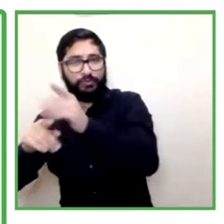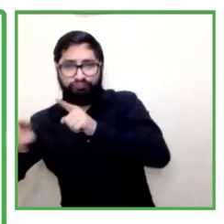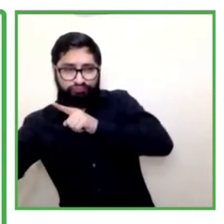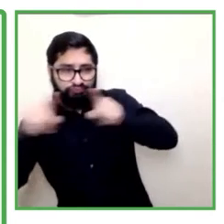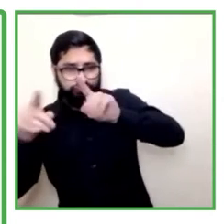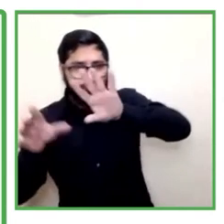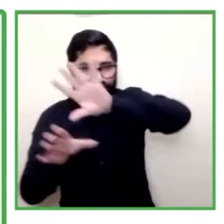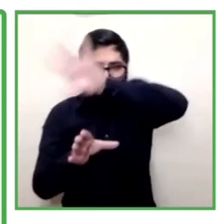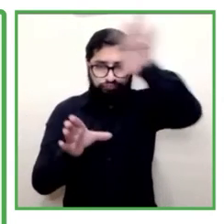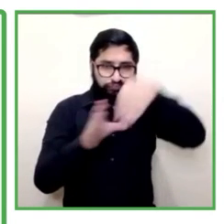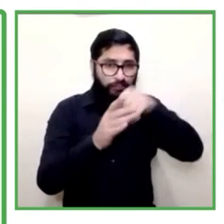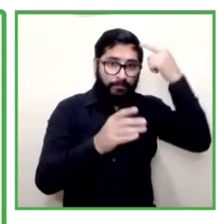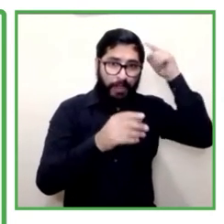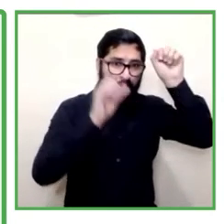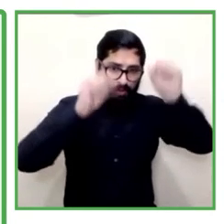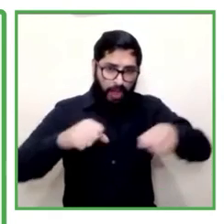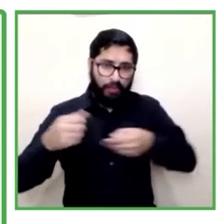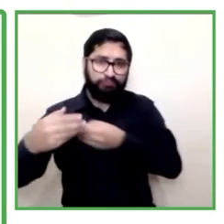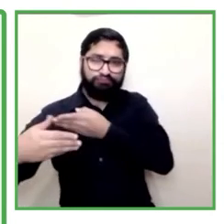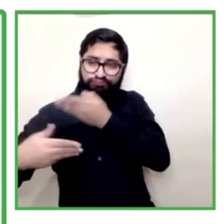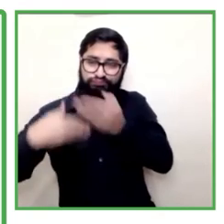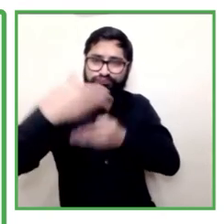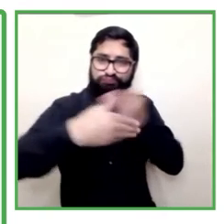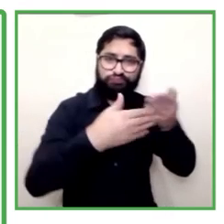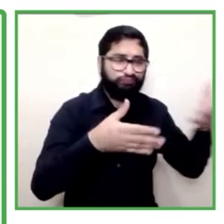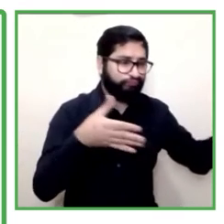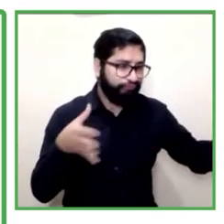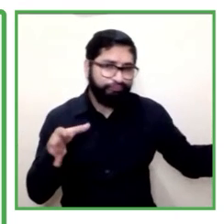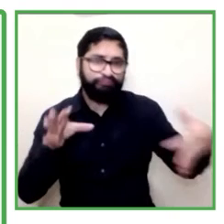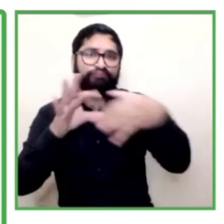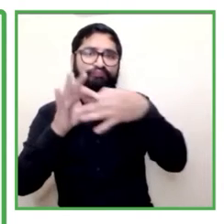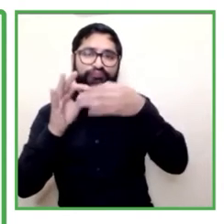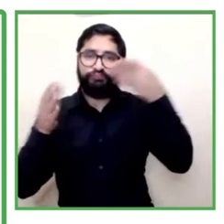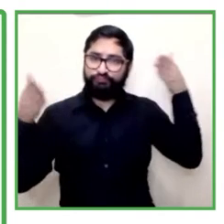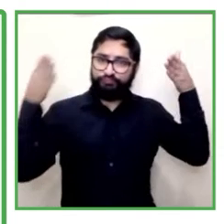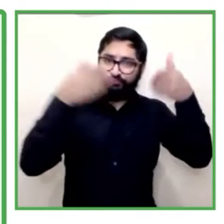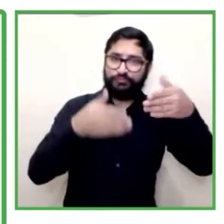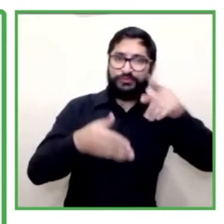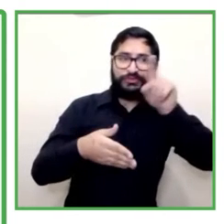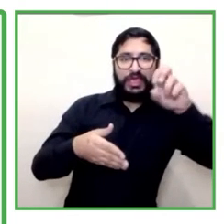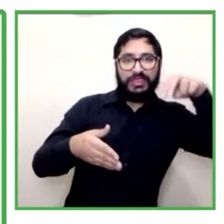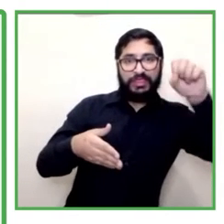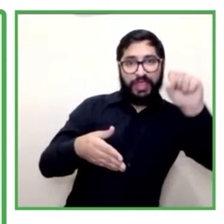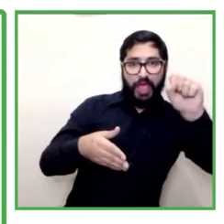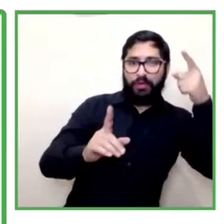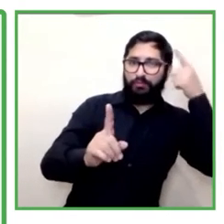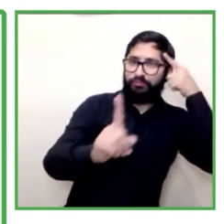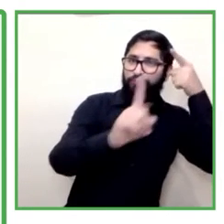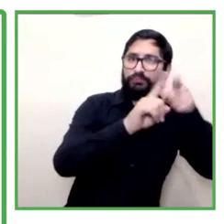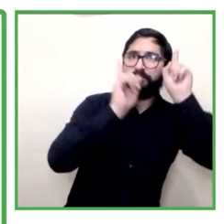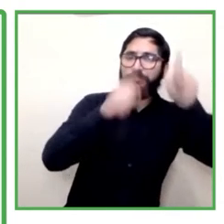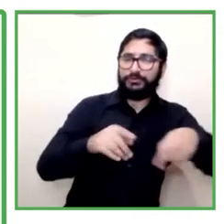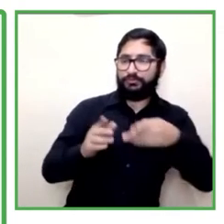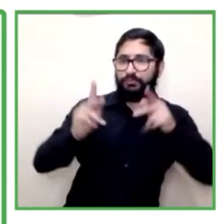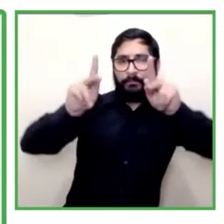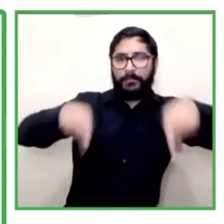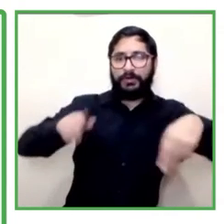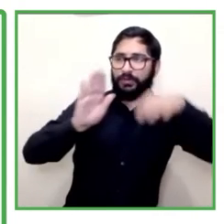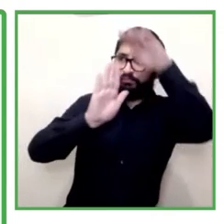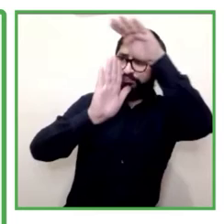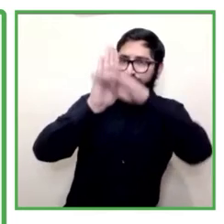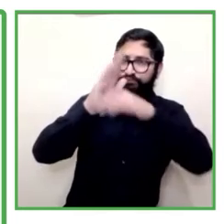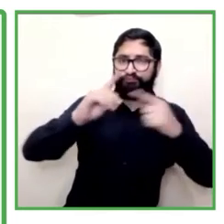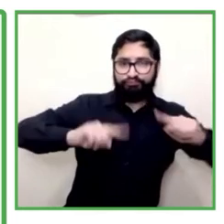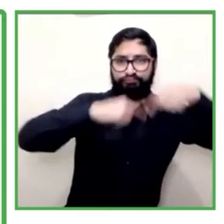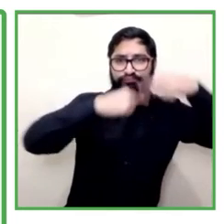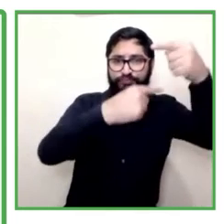SENA promovemos ese propósito. Otro aspecto asociado a estos grandes campos de acción